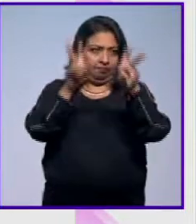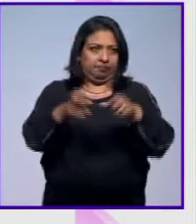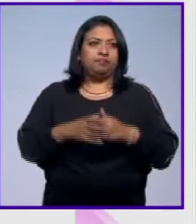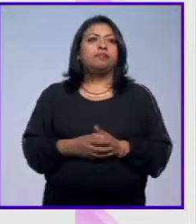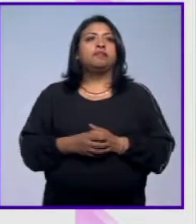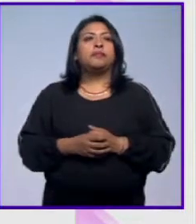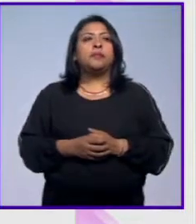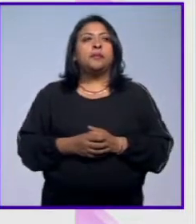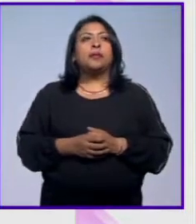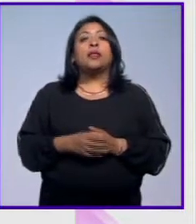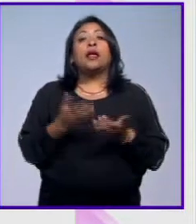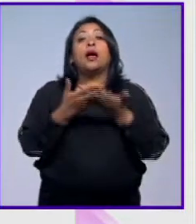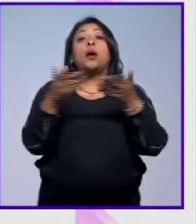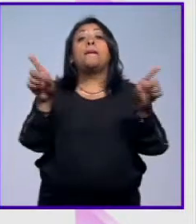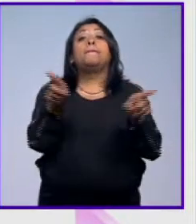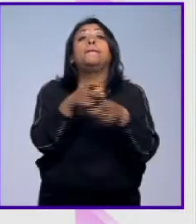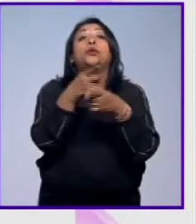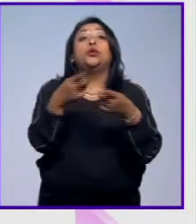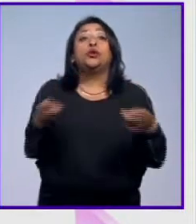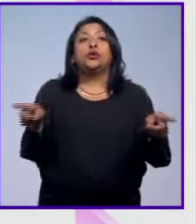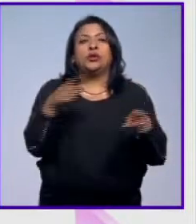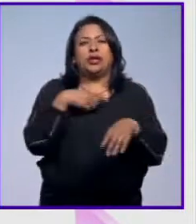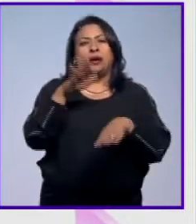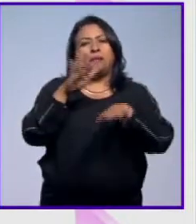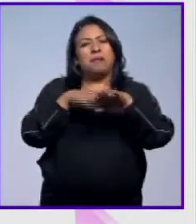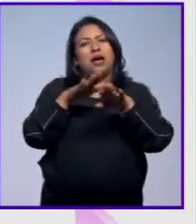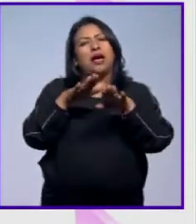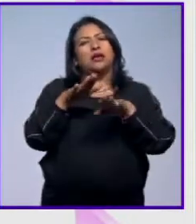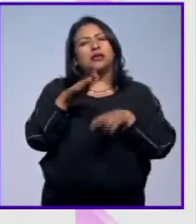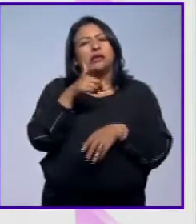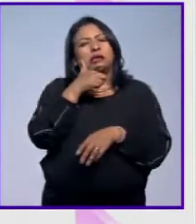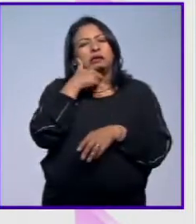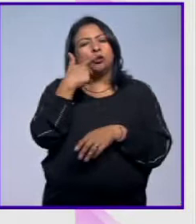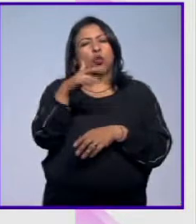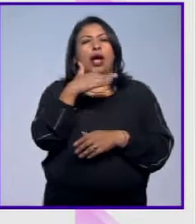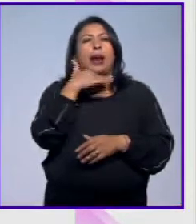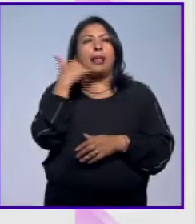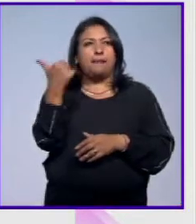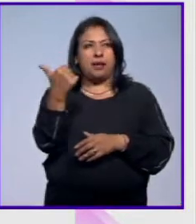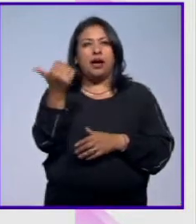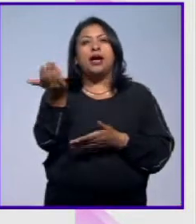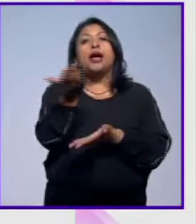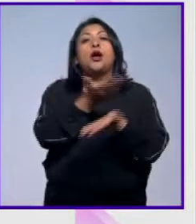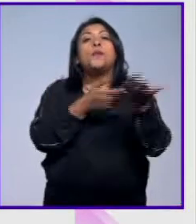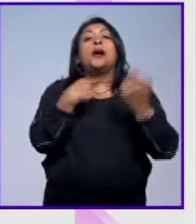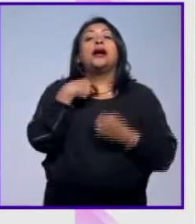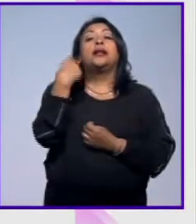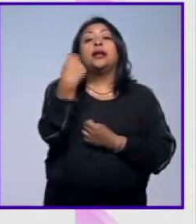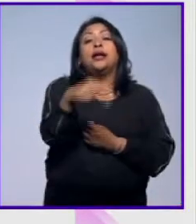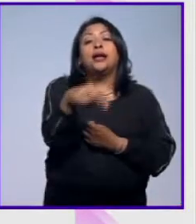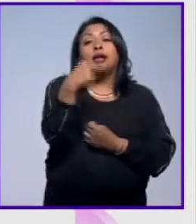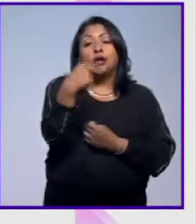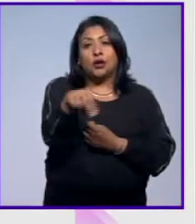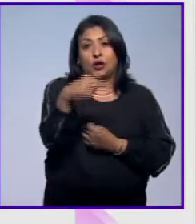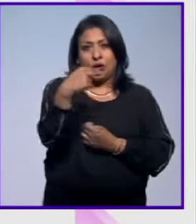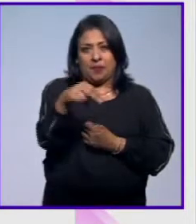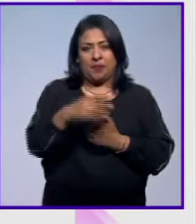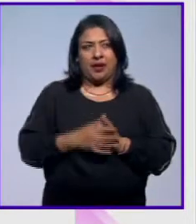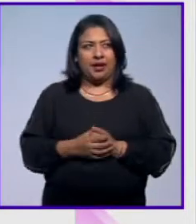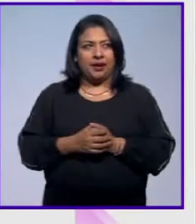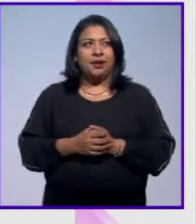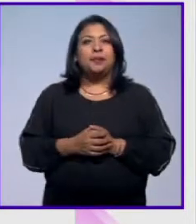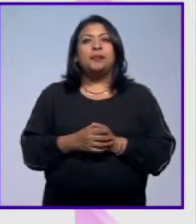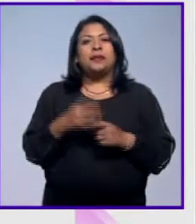nos vamos a la música, Rafael, el más inglés de los alemanes. Pero este nada más comparte el nombre con el